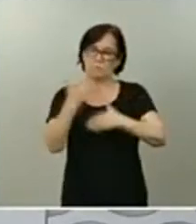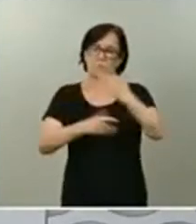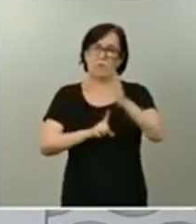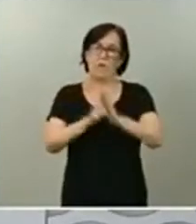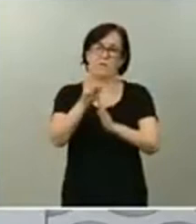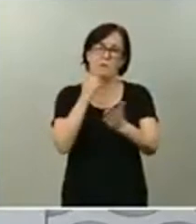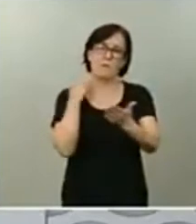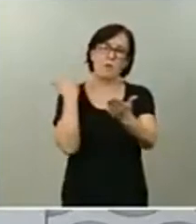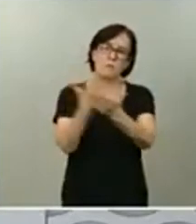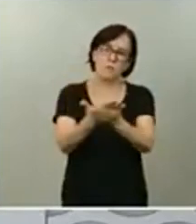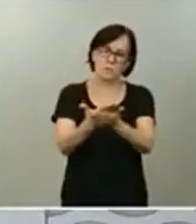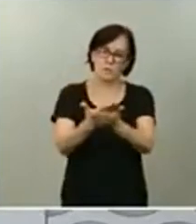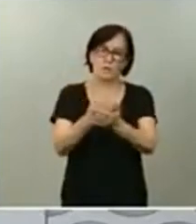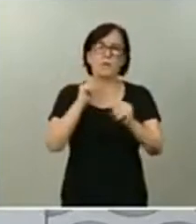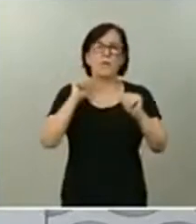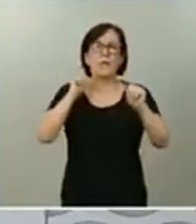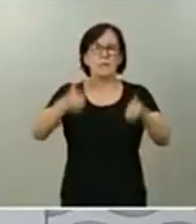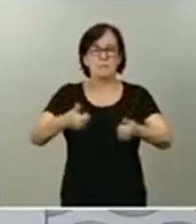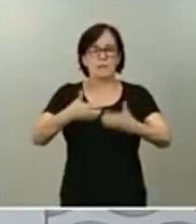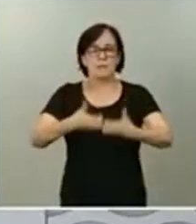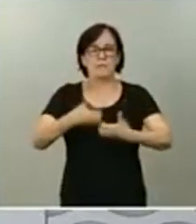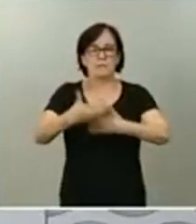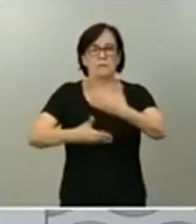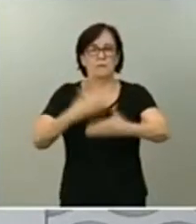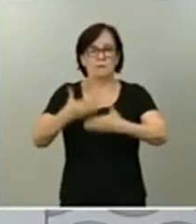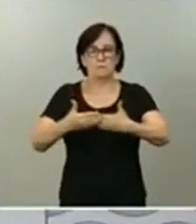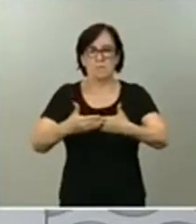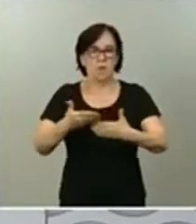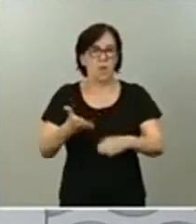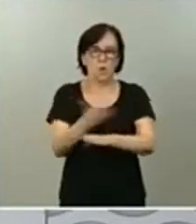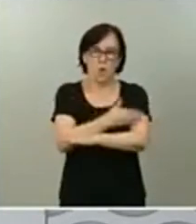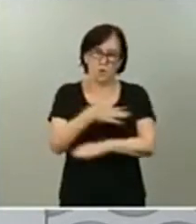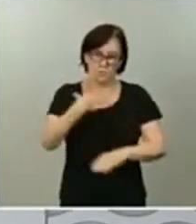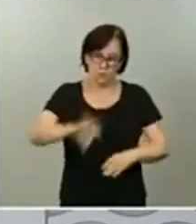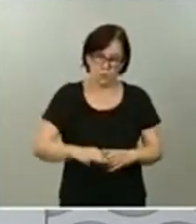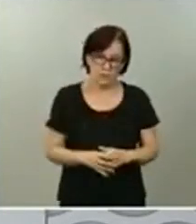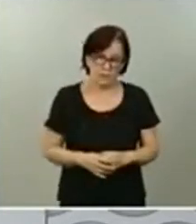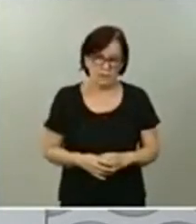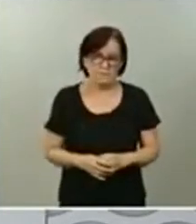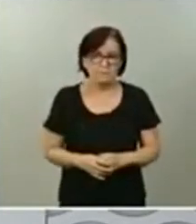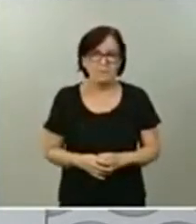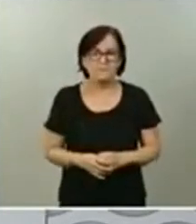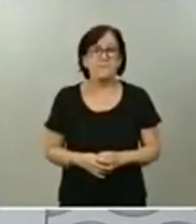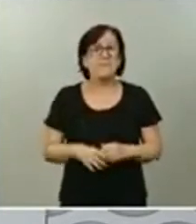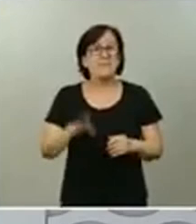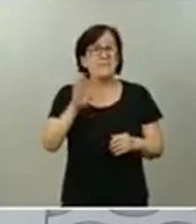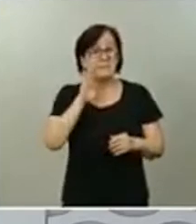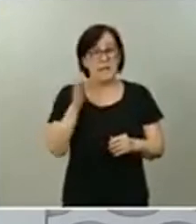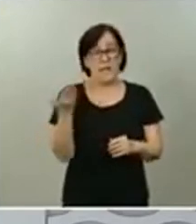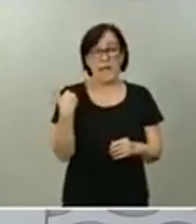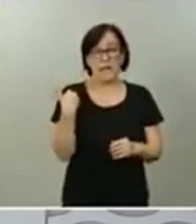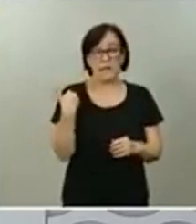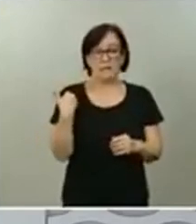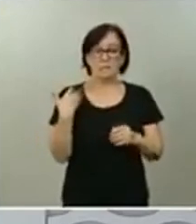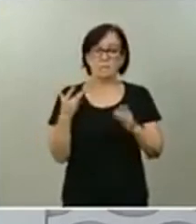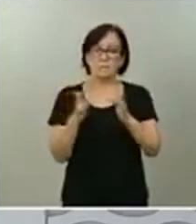que se ponga en marcha la mayor brevedad posible. De hecho, en el mismo día de ayer mantuvo un encuentro bilateral con el